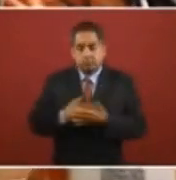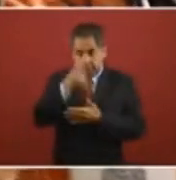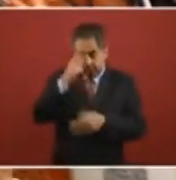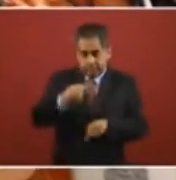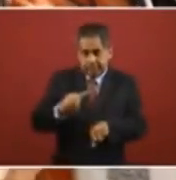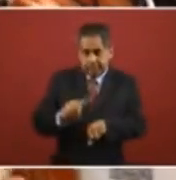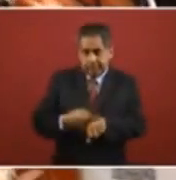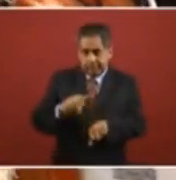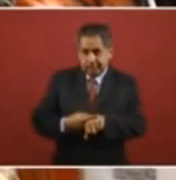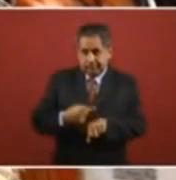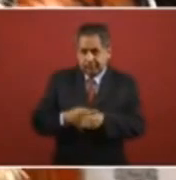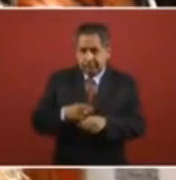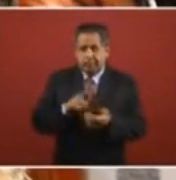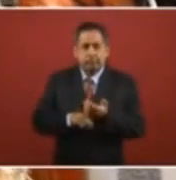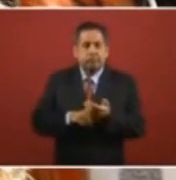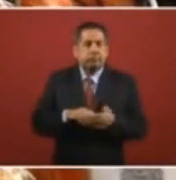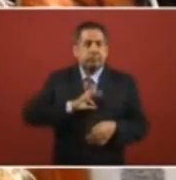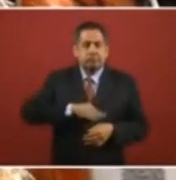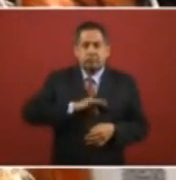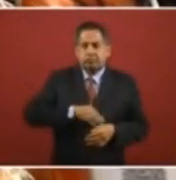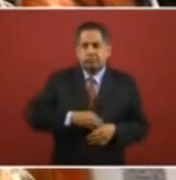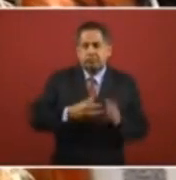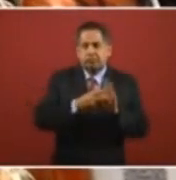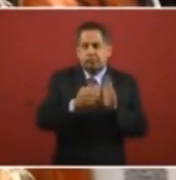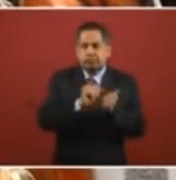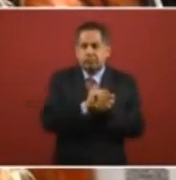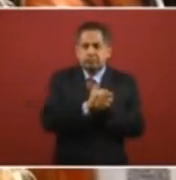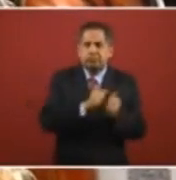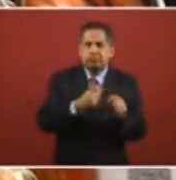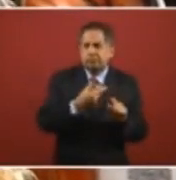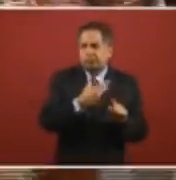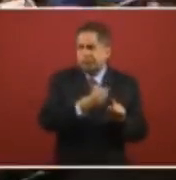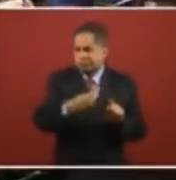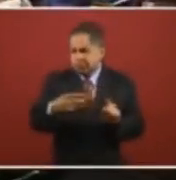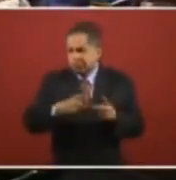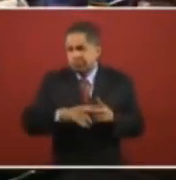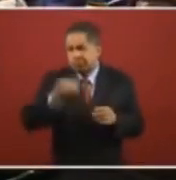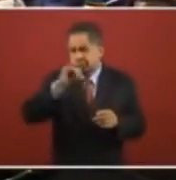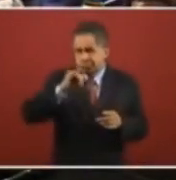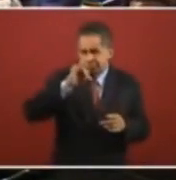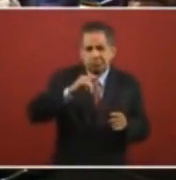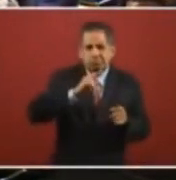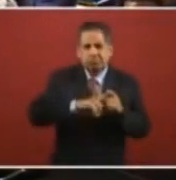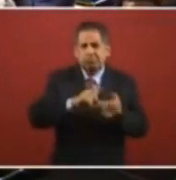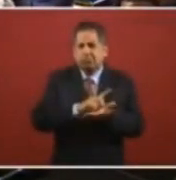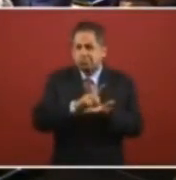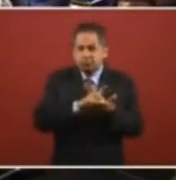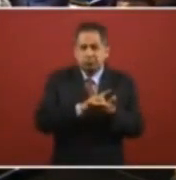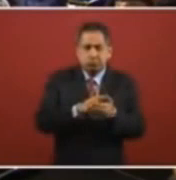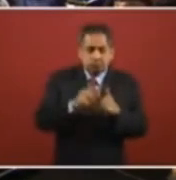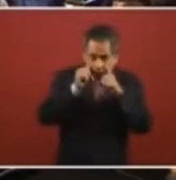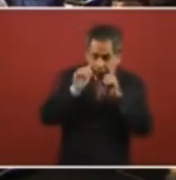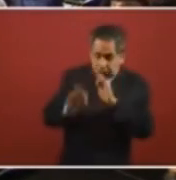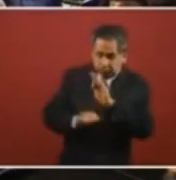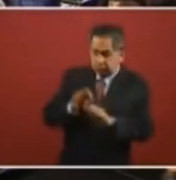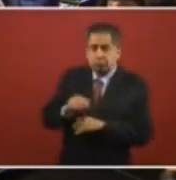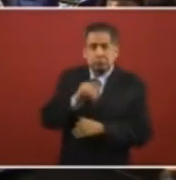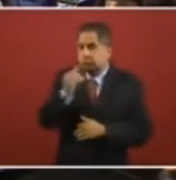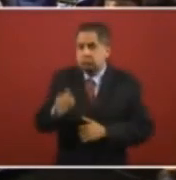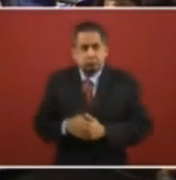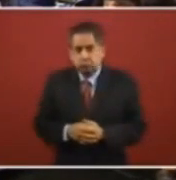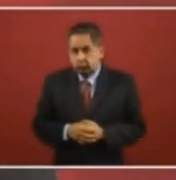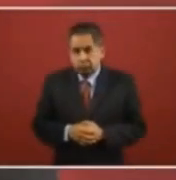enfermedades de transmisiones sexuales, alcoholismo, drogadicción y que nadie los atiende y es gente, un motor de